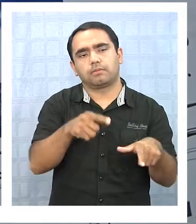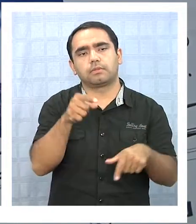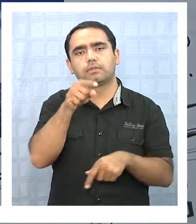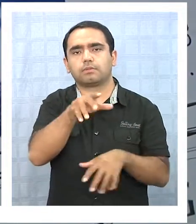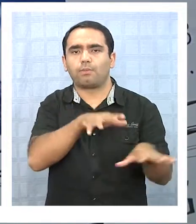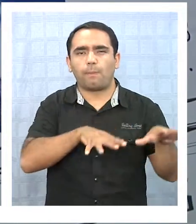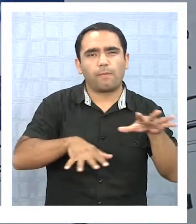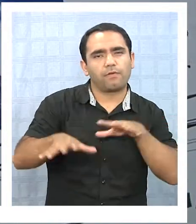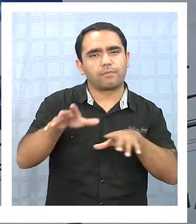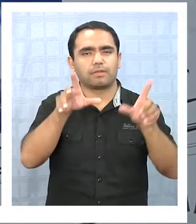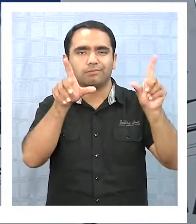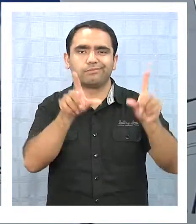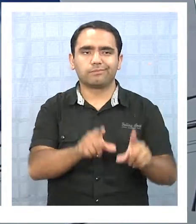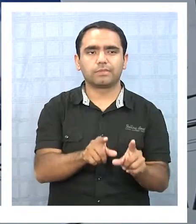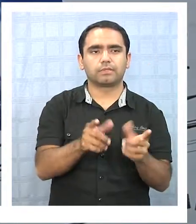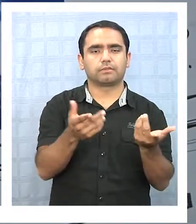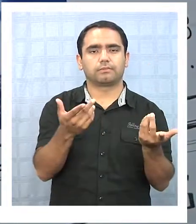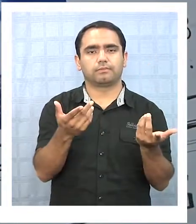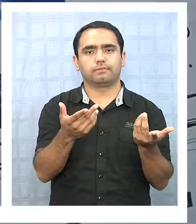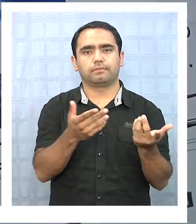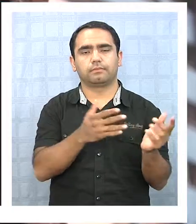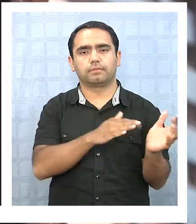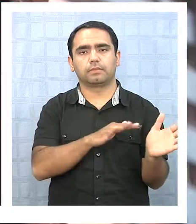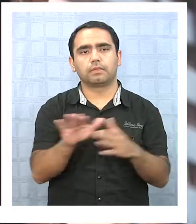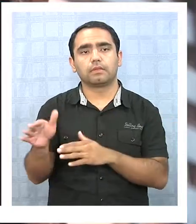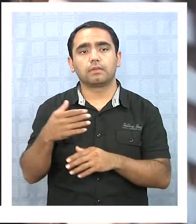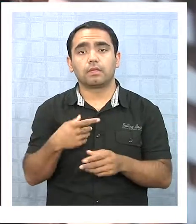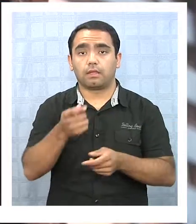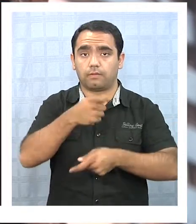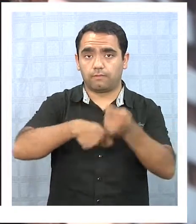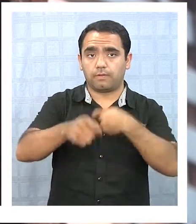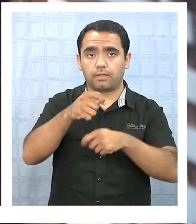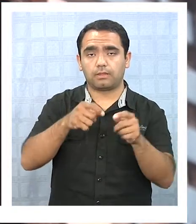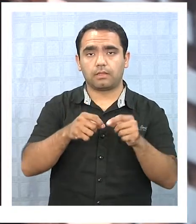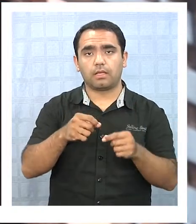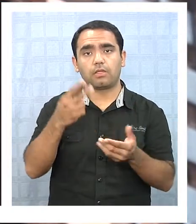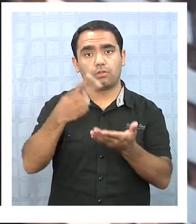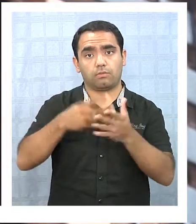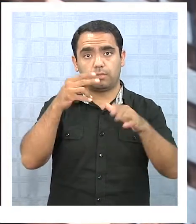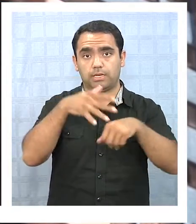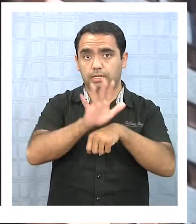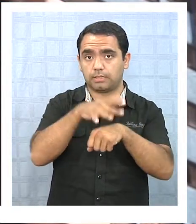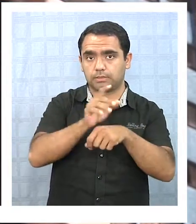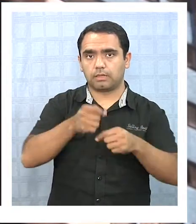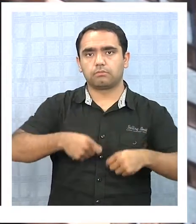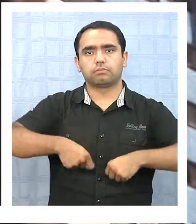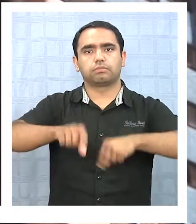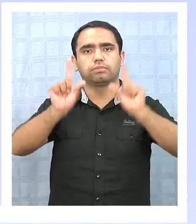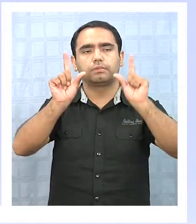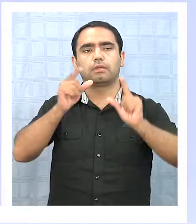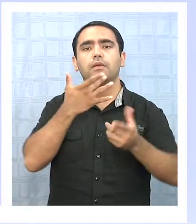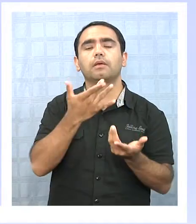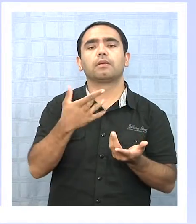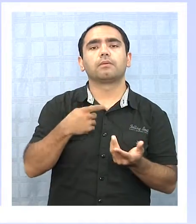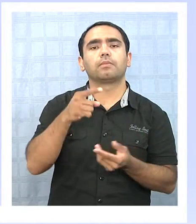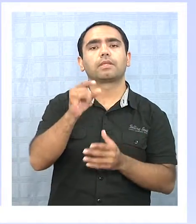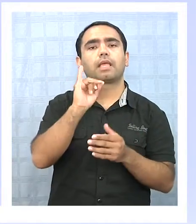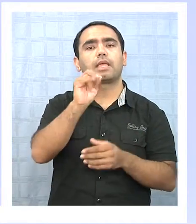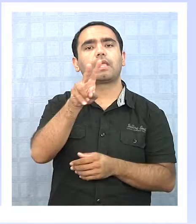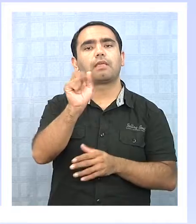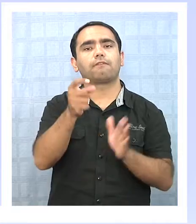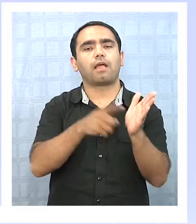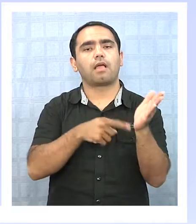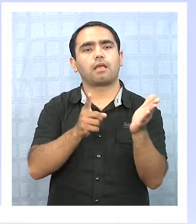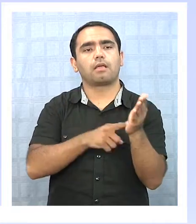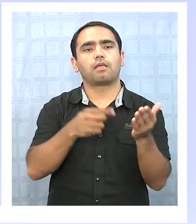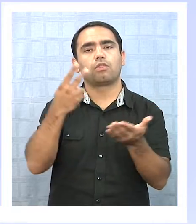quita movimiento y dinamismo a la compra-venta. La venta creció en el año 2015, ante la eventualidad de la aplicación